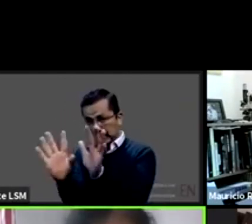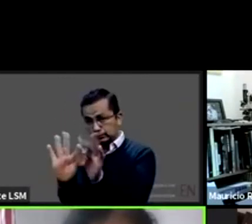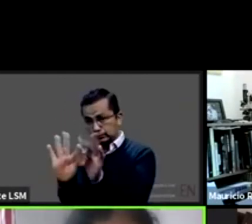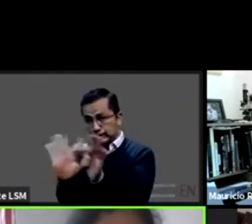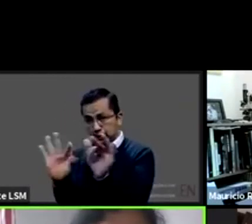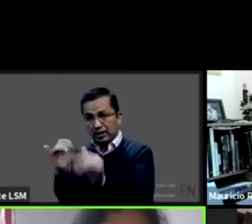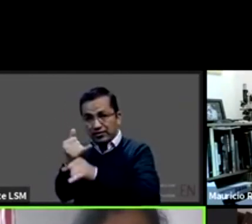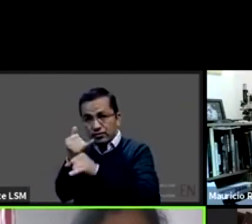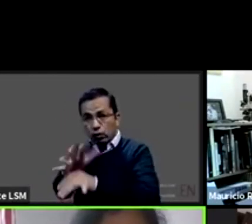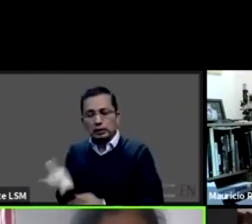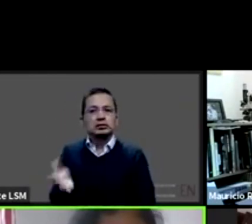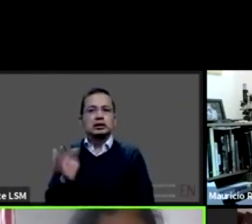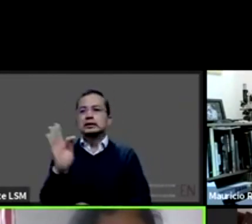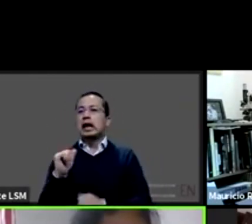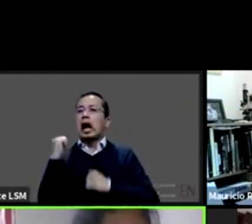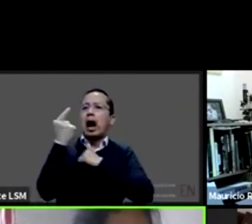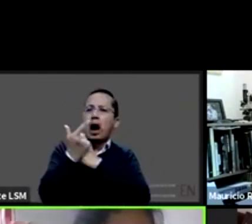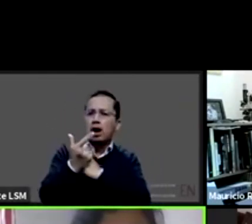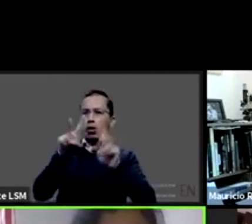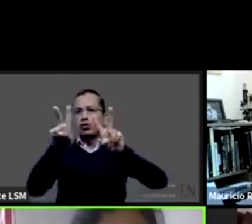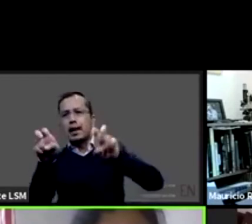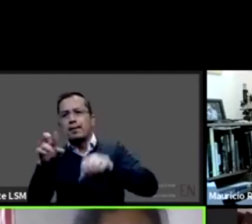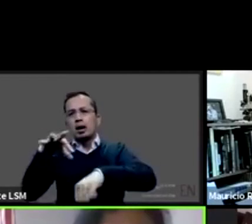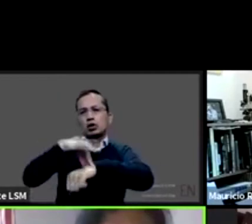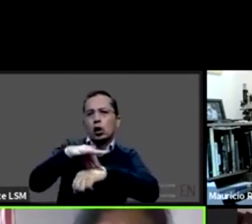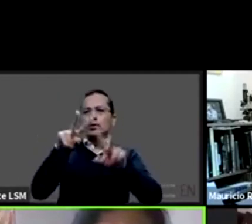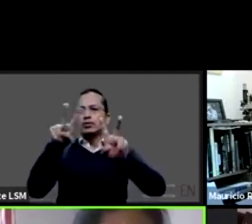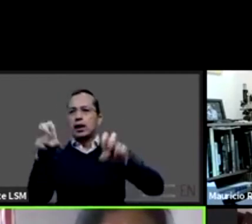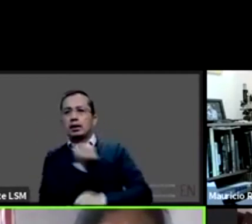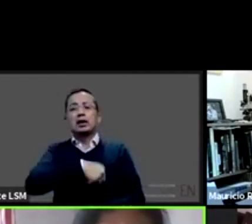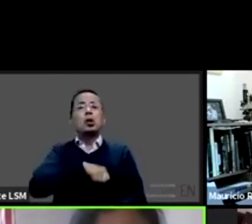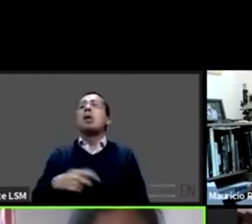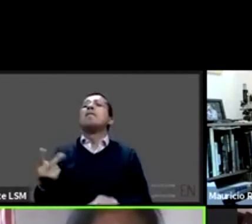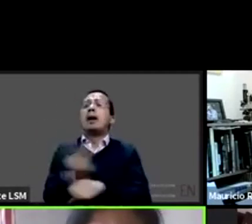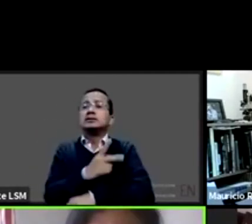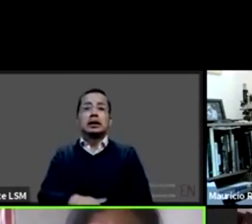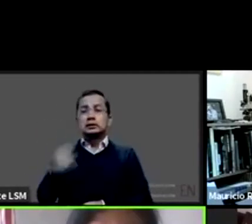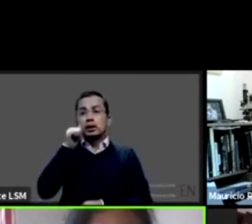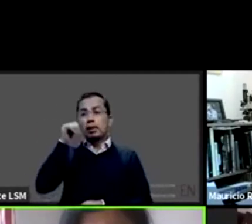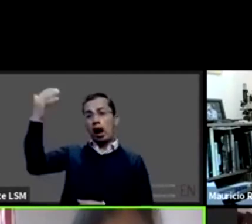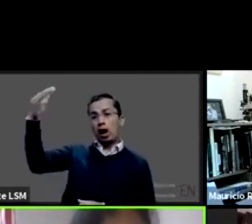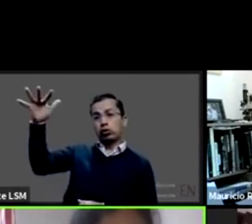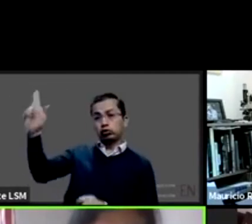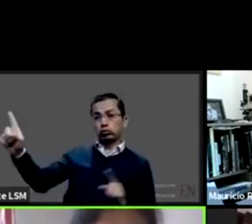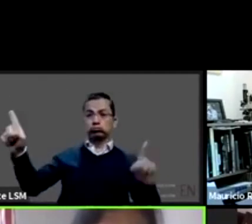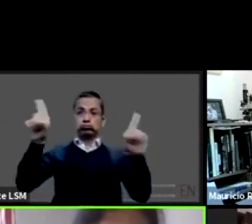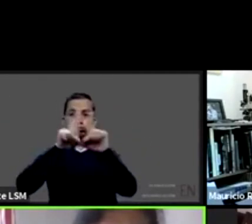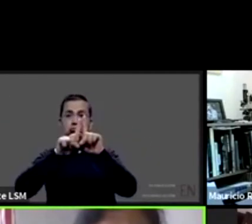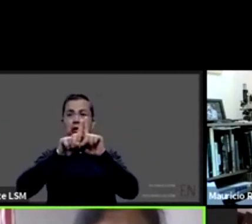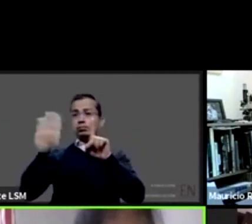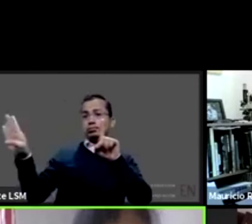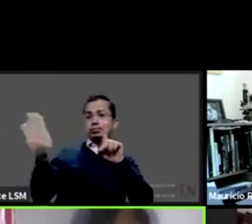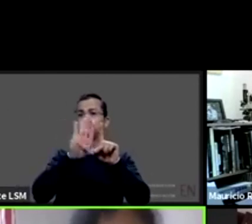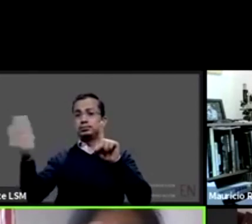pasa en cualquier circunstancia médica es está el adulto hablando con el con el médico ¿no? y nunca se dirige